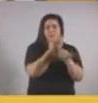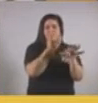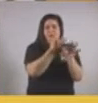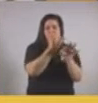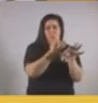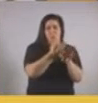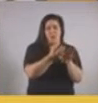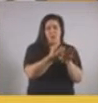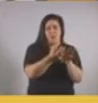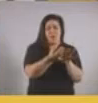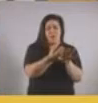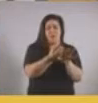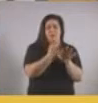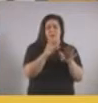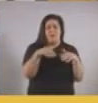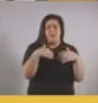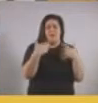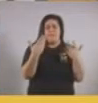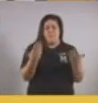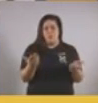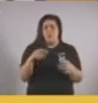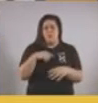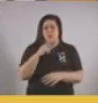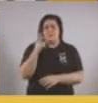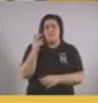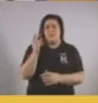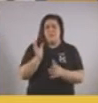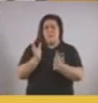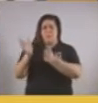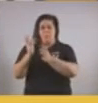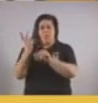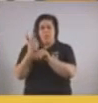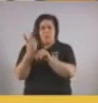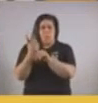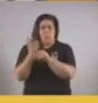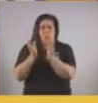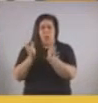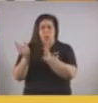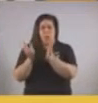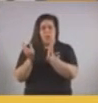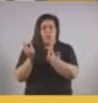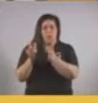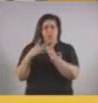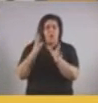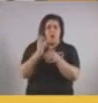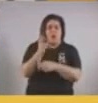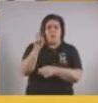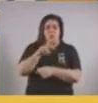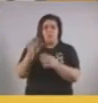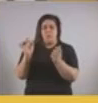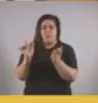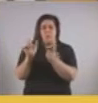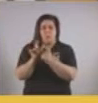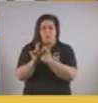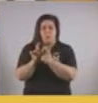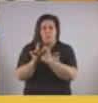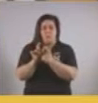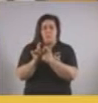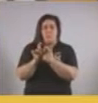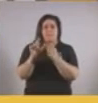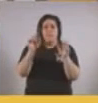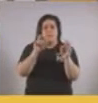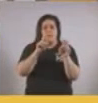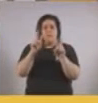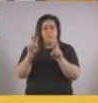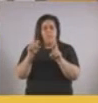yendo a bimodalidad en la secundaria, reducimos el uso del transporte público. En segundo lugar, porque